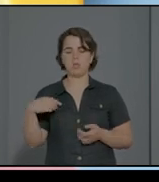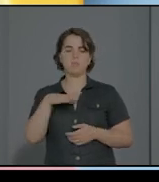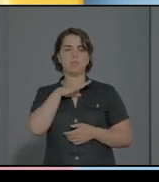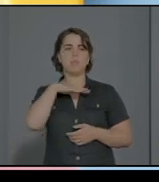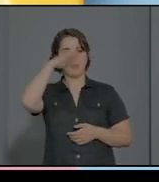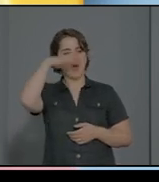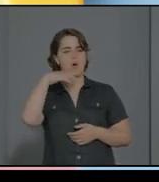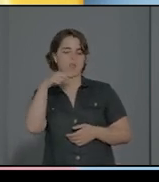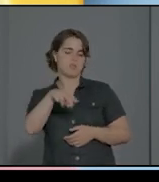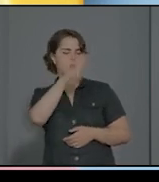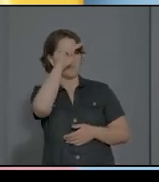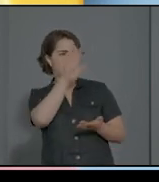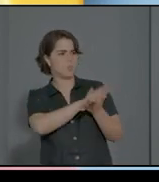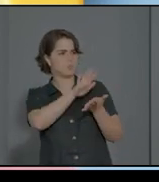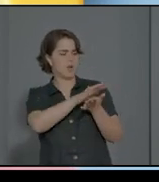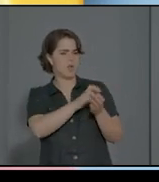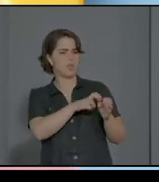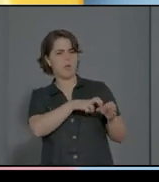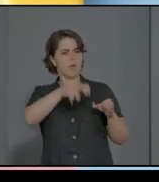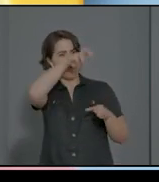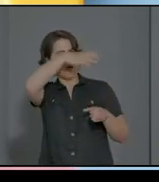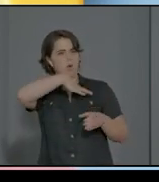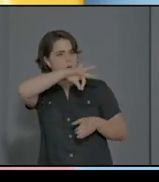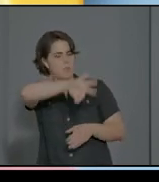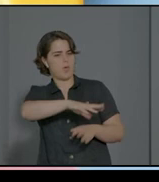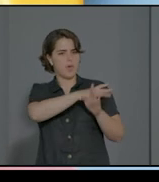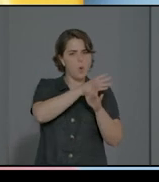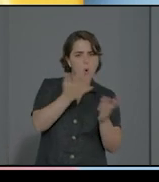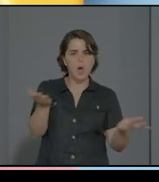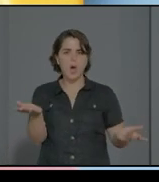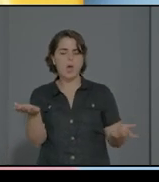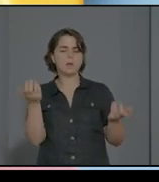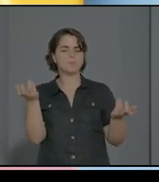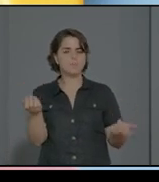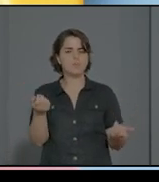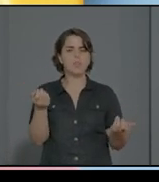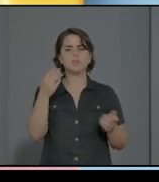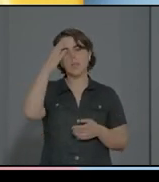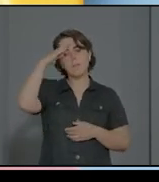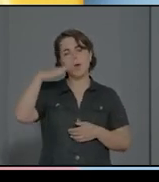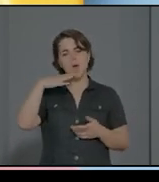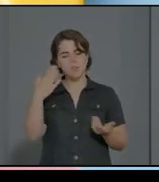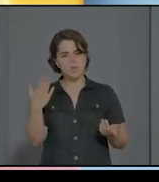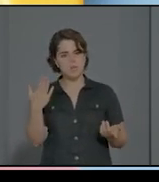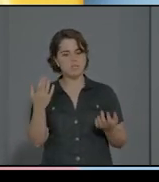a los jueces, etcétera. El padre, es decir, tiene un apoyo